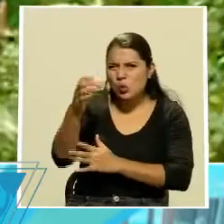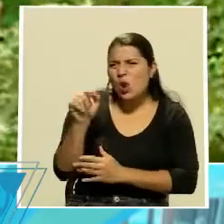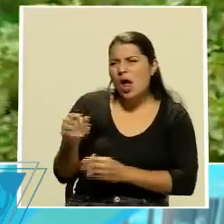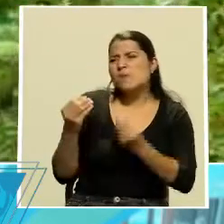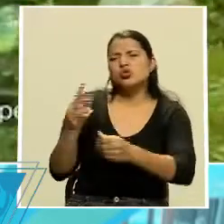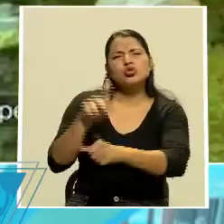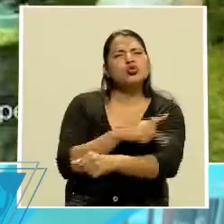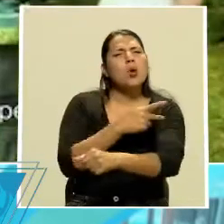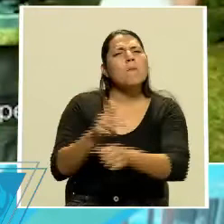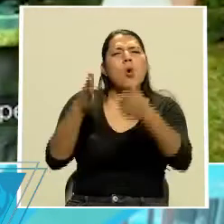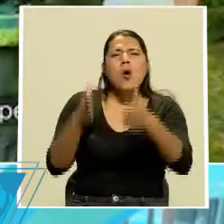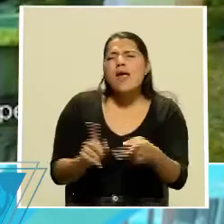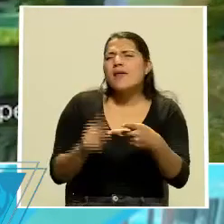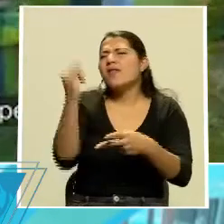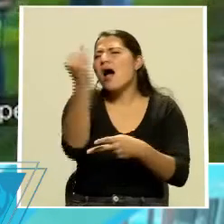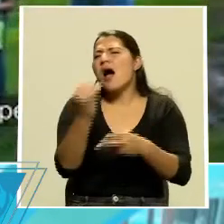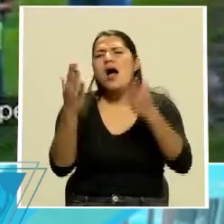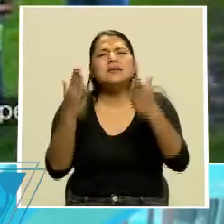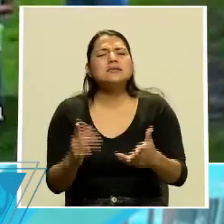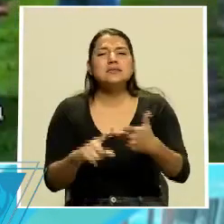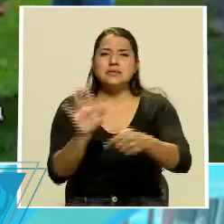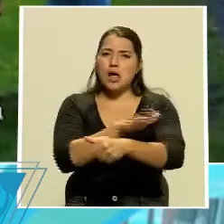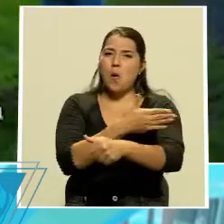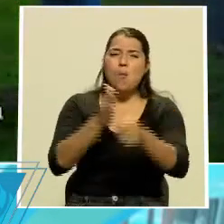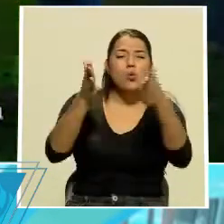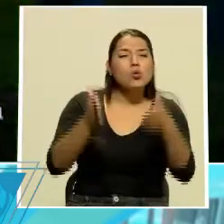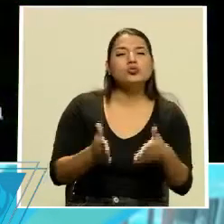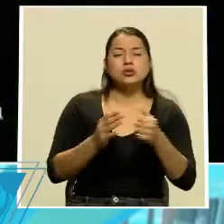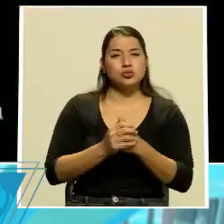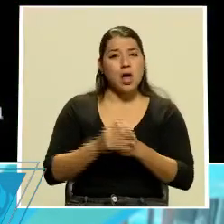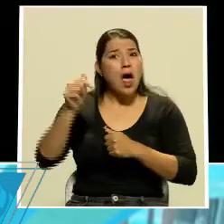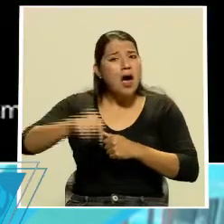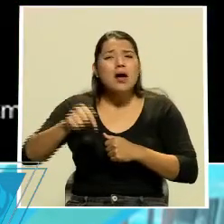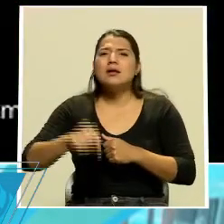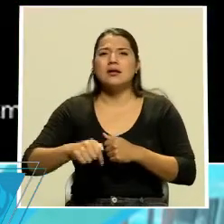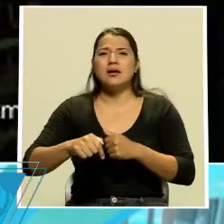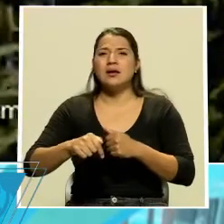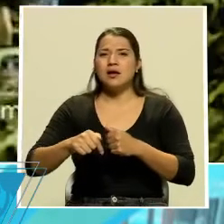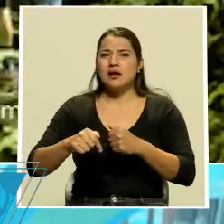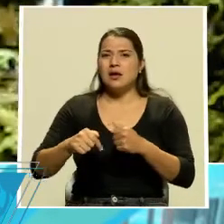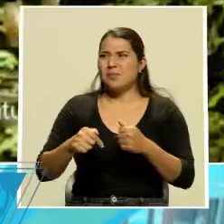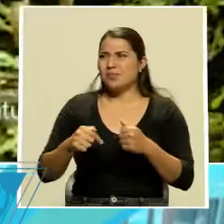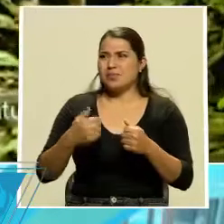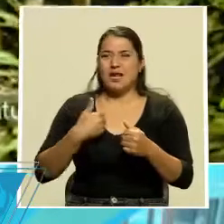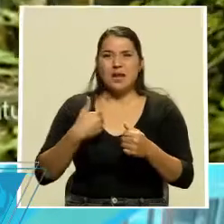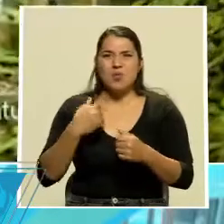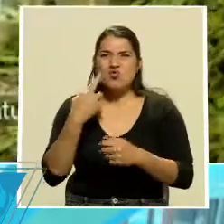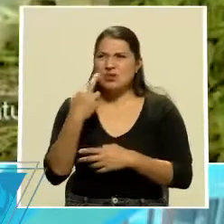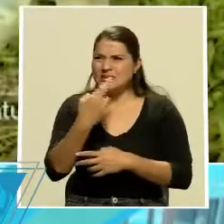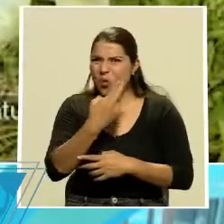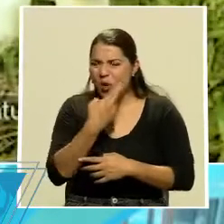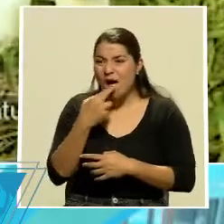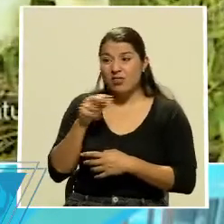artistas, es tierra de músicos. Aquí se dan declamaciones en los restaurantes, se presentan los